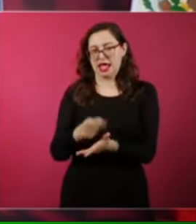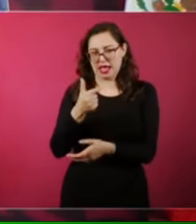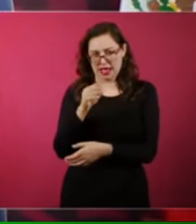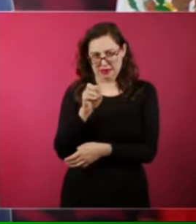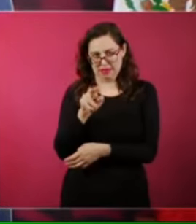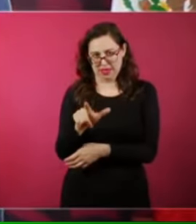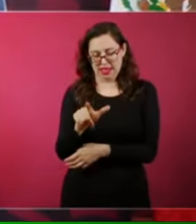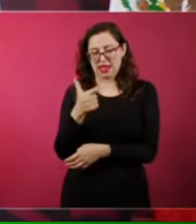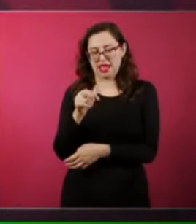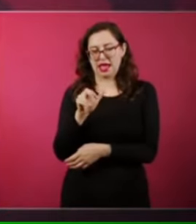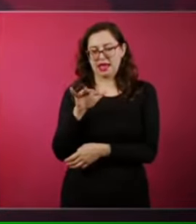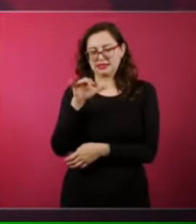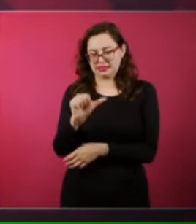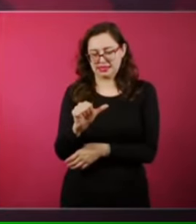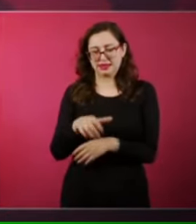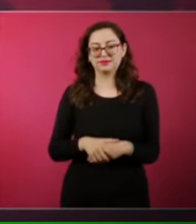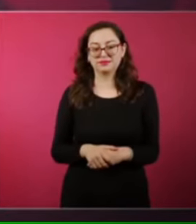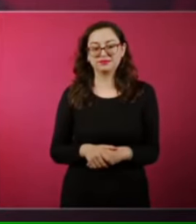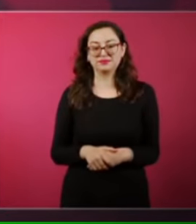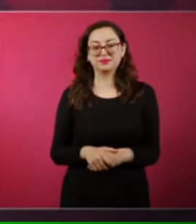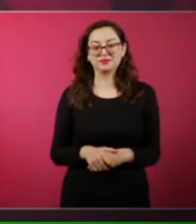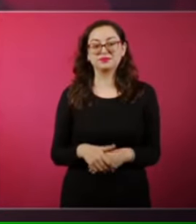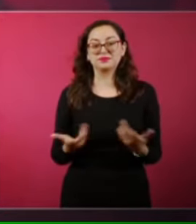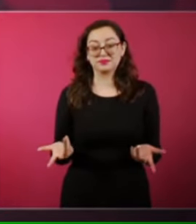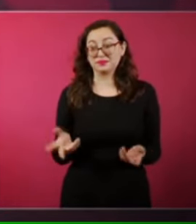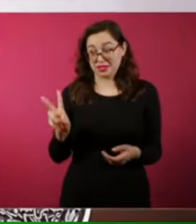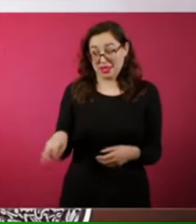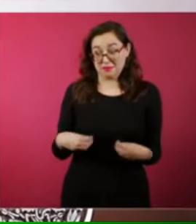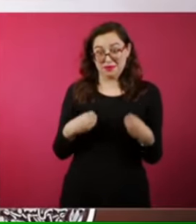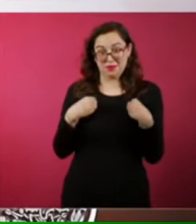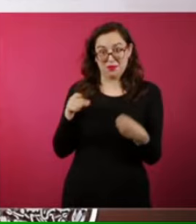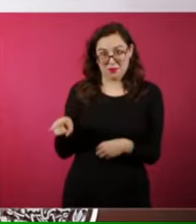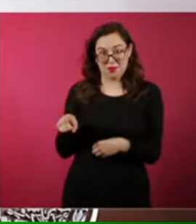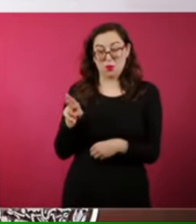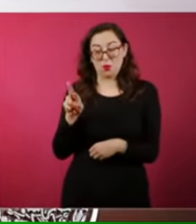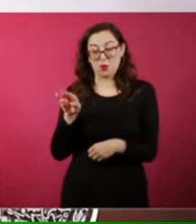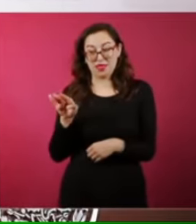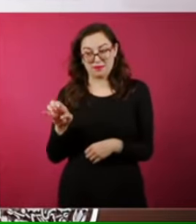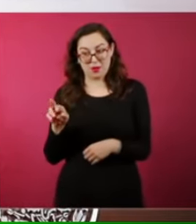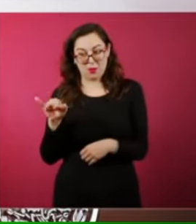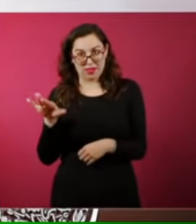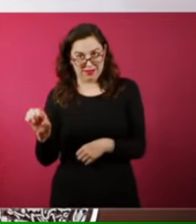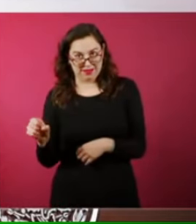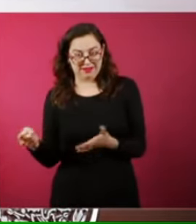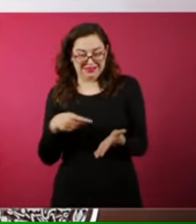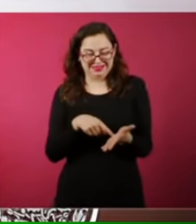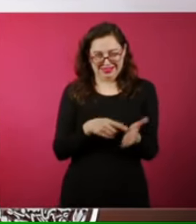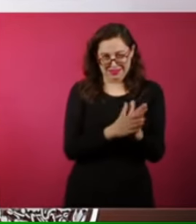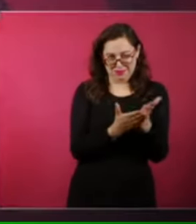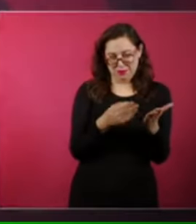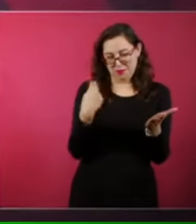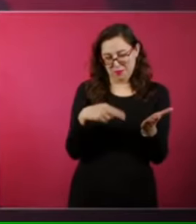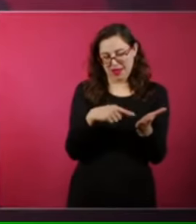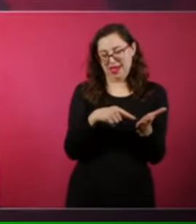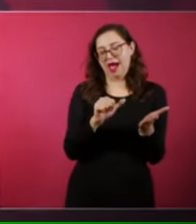Aureliano Buendía, que existió. Él lo conoce. Entonces,